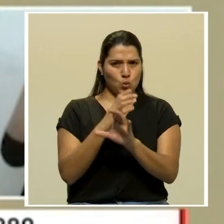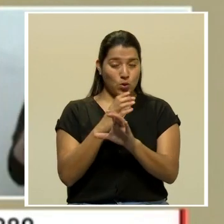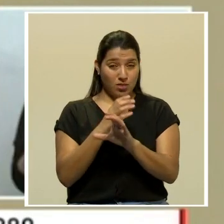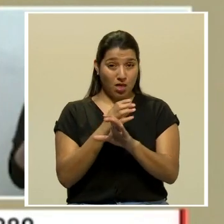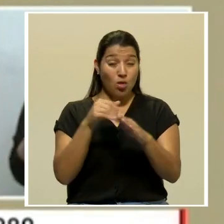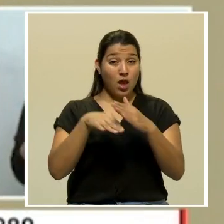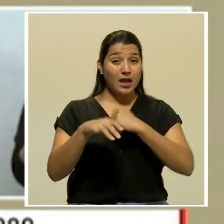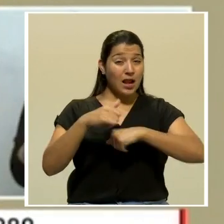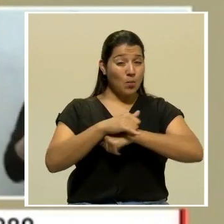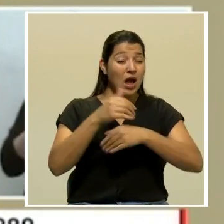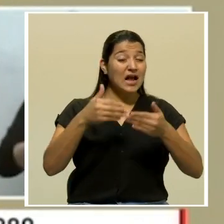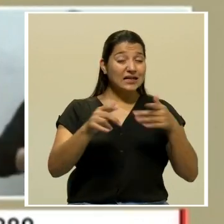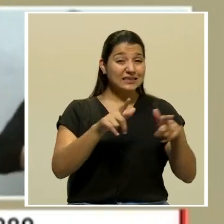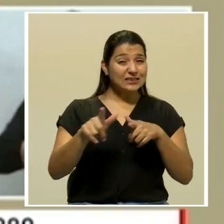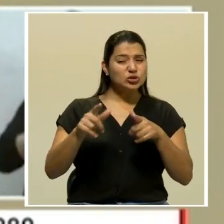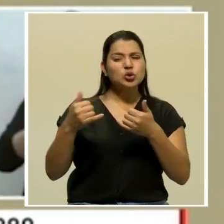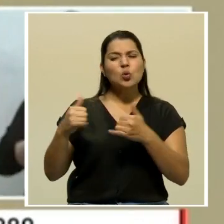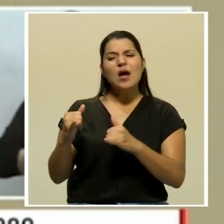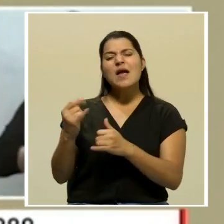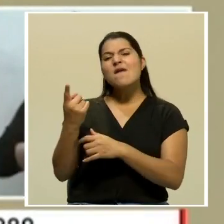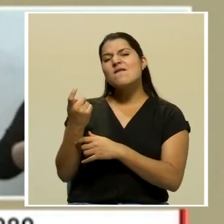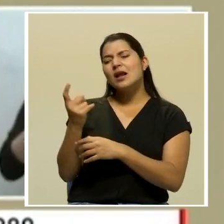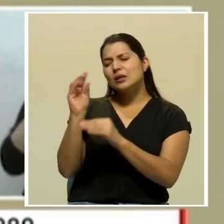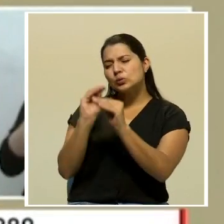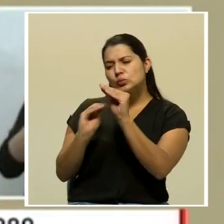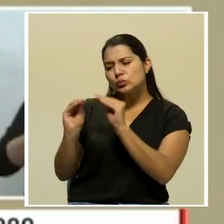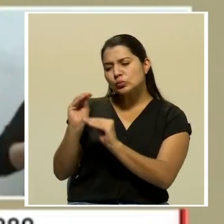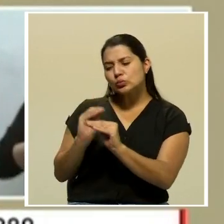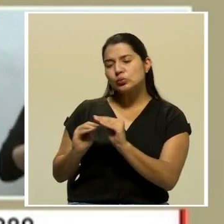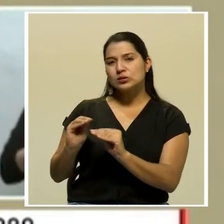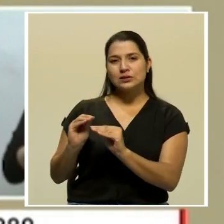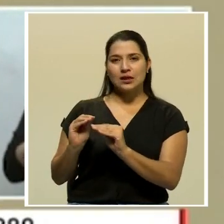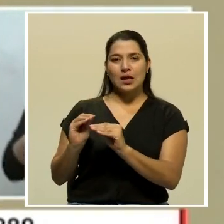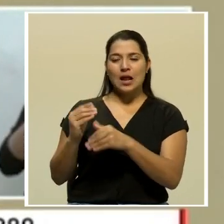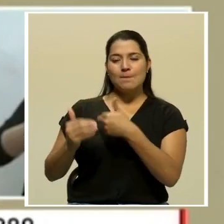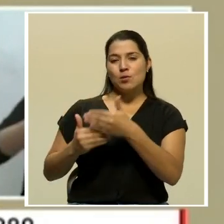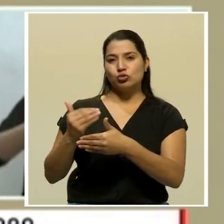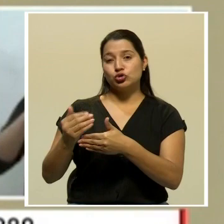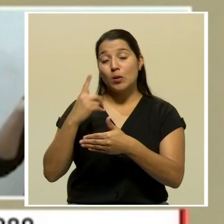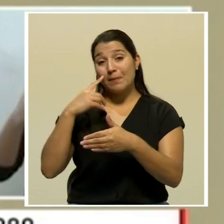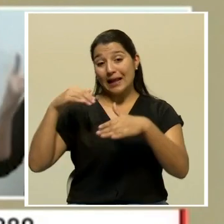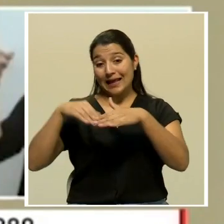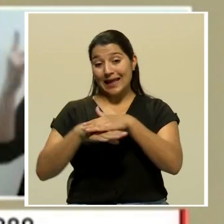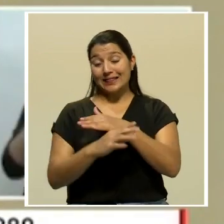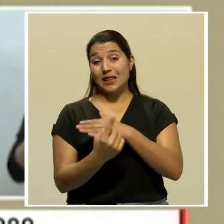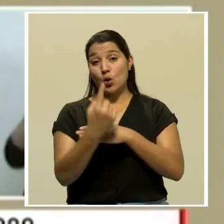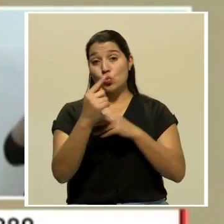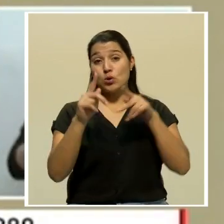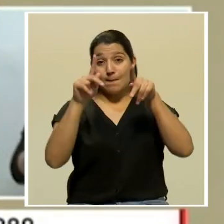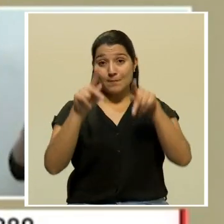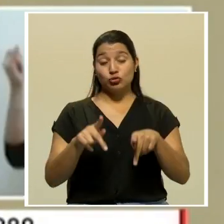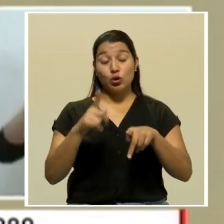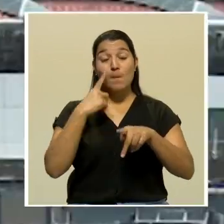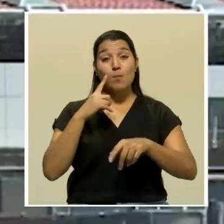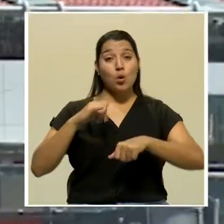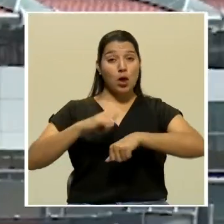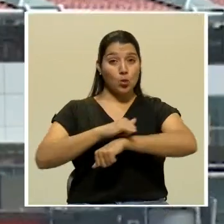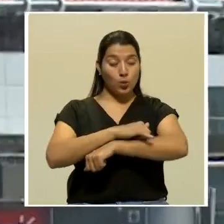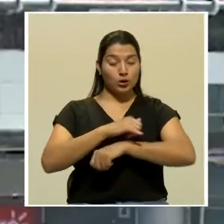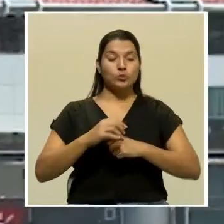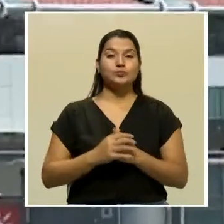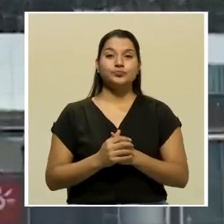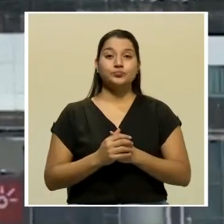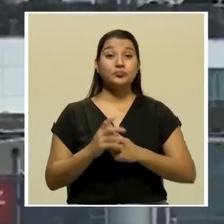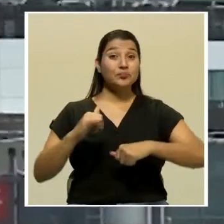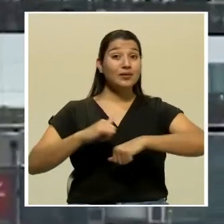todavía muchos detalles en la parte del encadenamiento y todo lo que conlleva el ingreso de una persona por los aeropuertos. Los